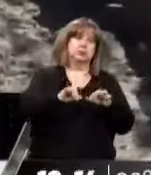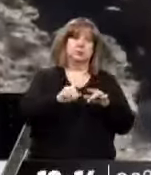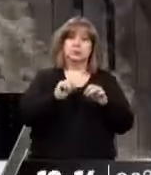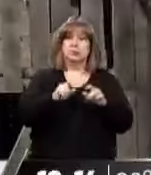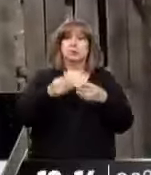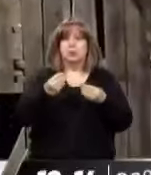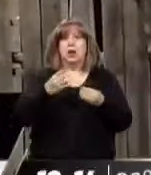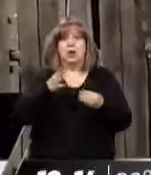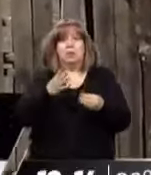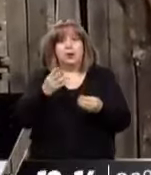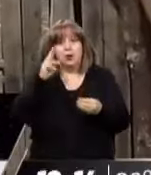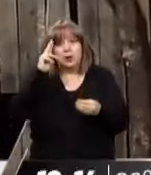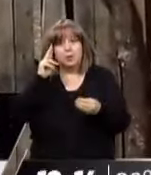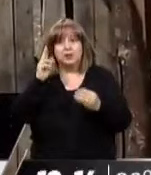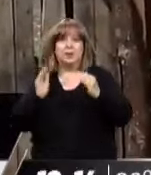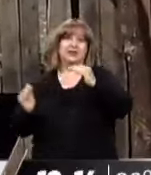Corte de Justicia de Mendoza,